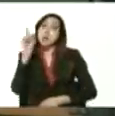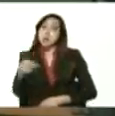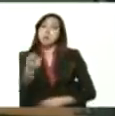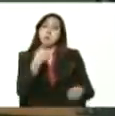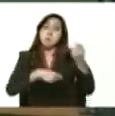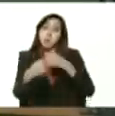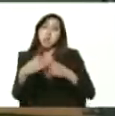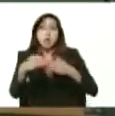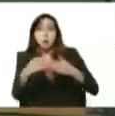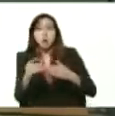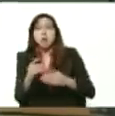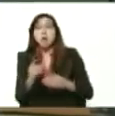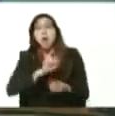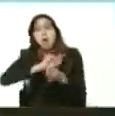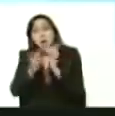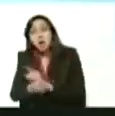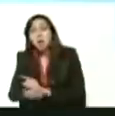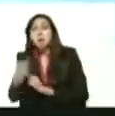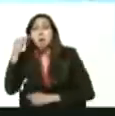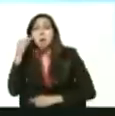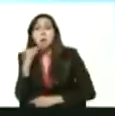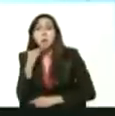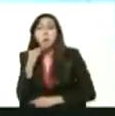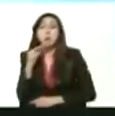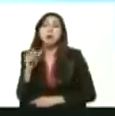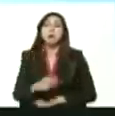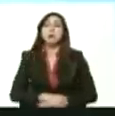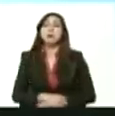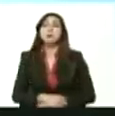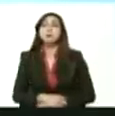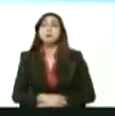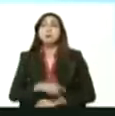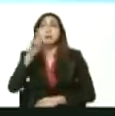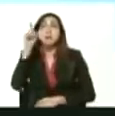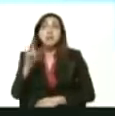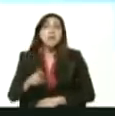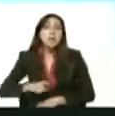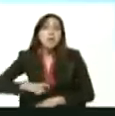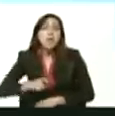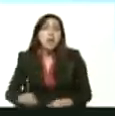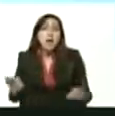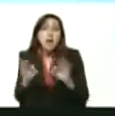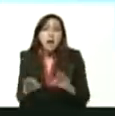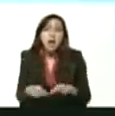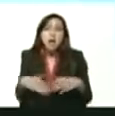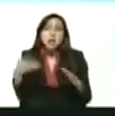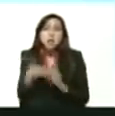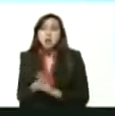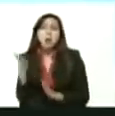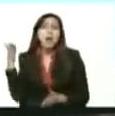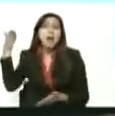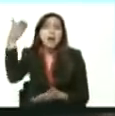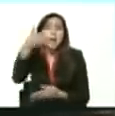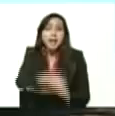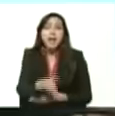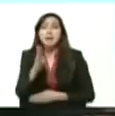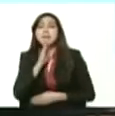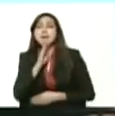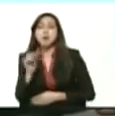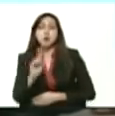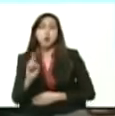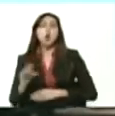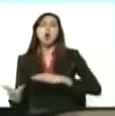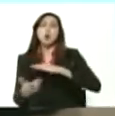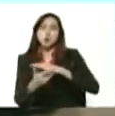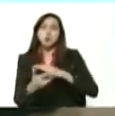divisas en Bolívares a través del mismo banco, presidente, sin necesidad de ir a una agencia bancaria. Todo se hace